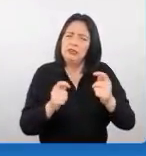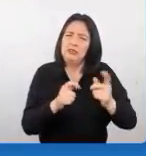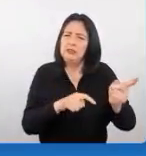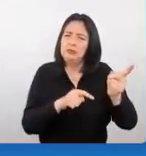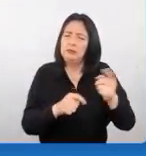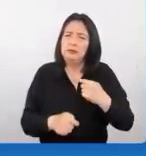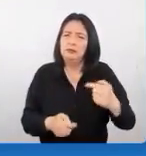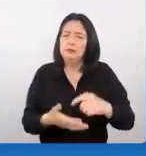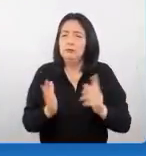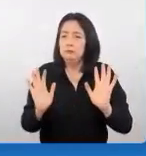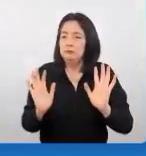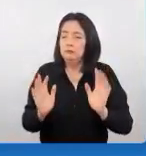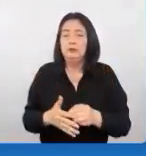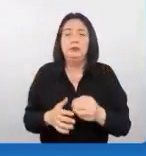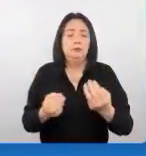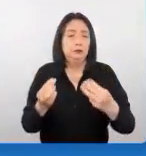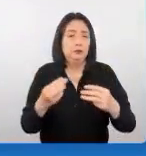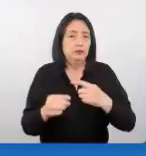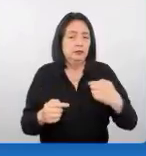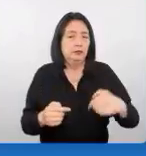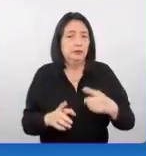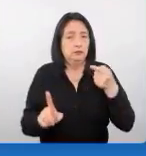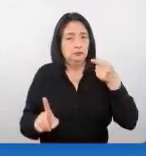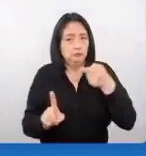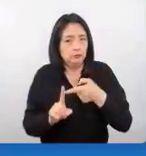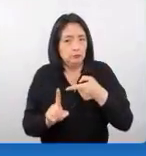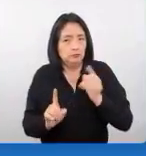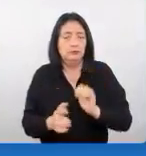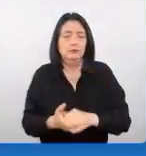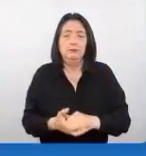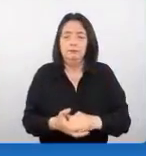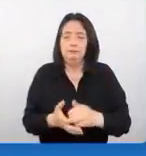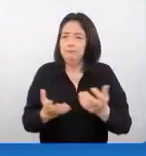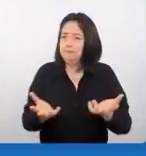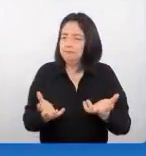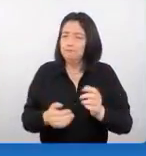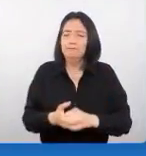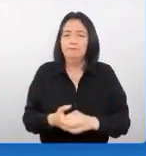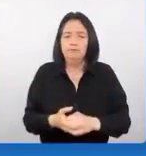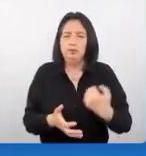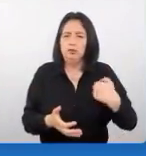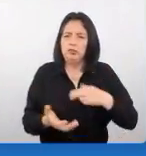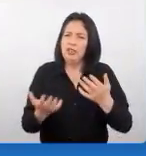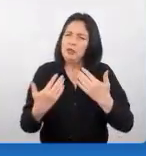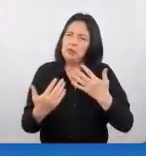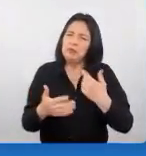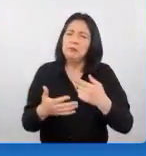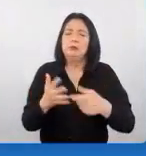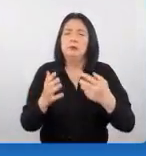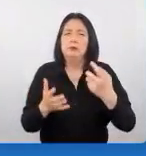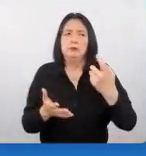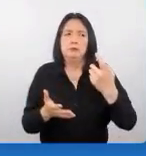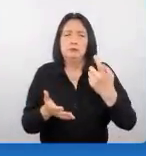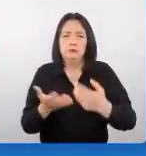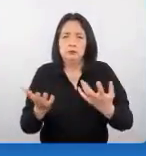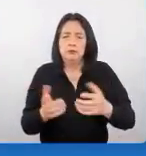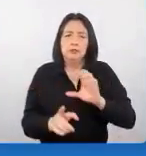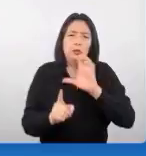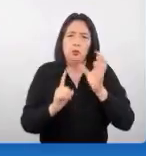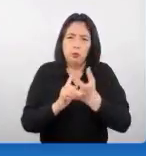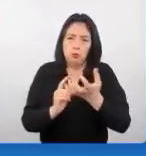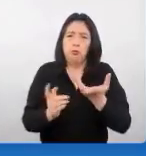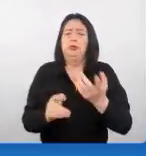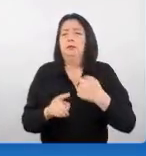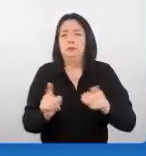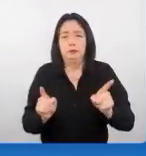en el caso del mercado chino es bastante particular si justamente estamos hablando de un peso importante la cultura